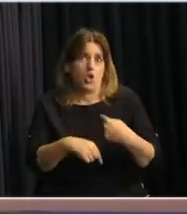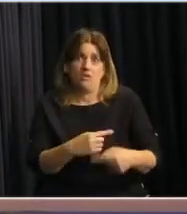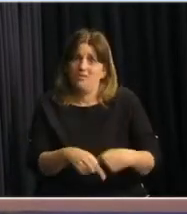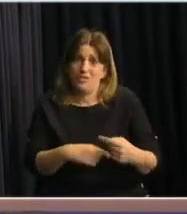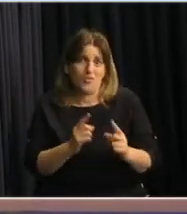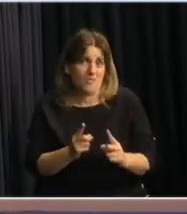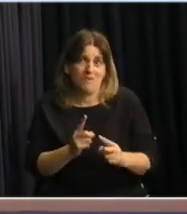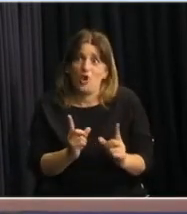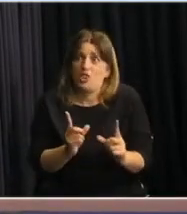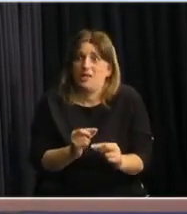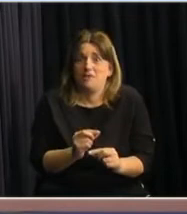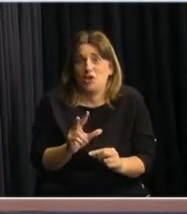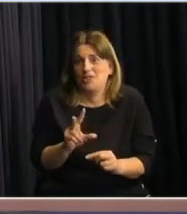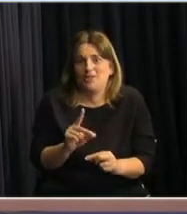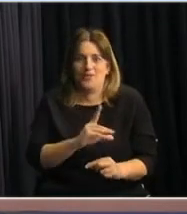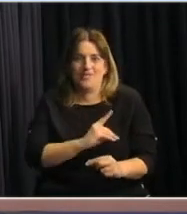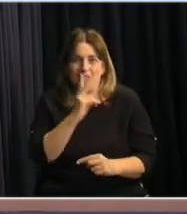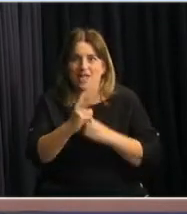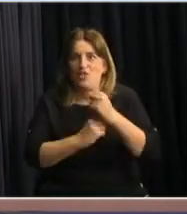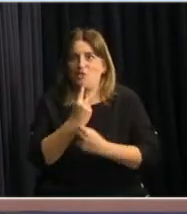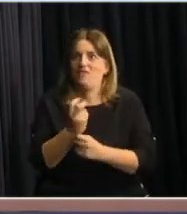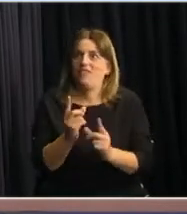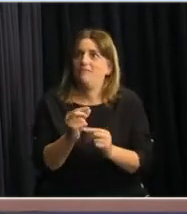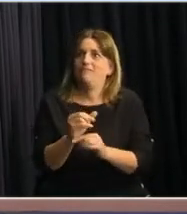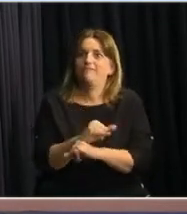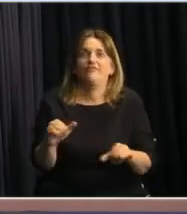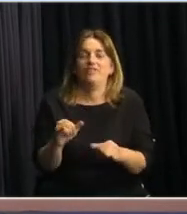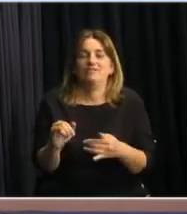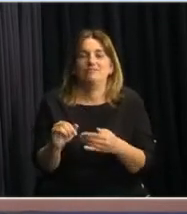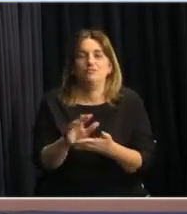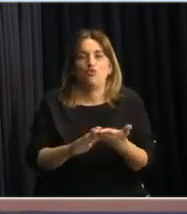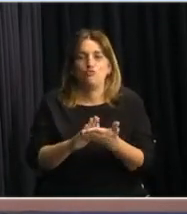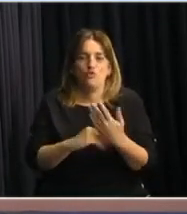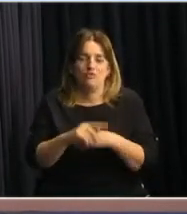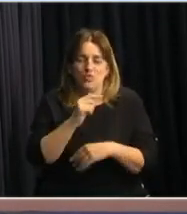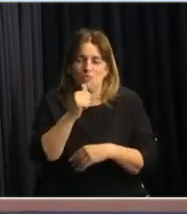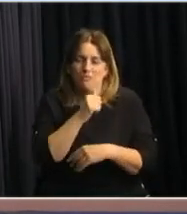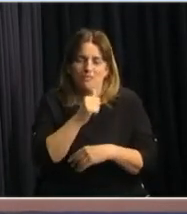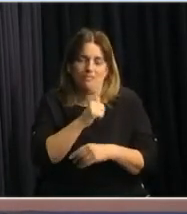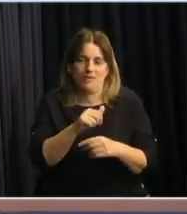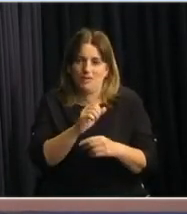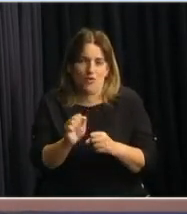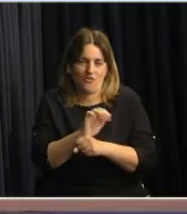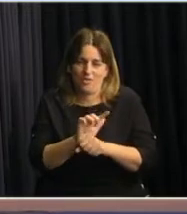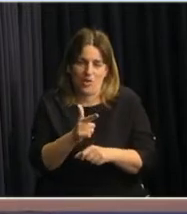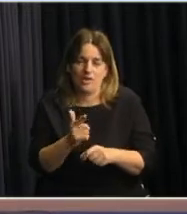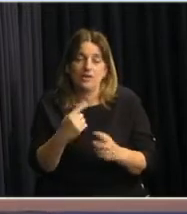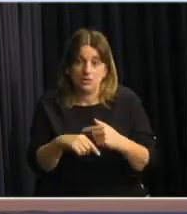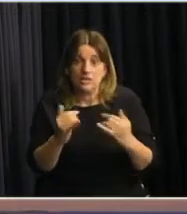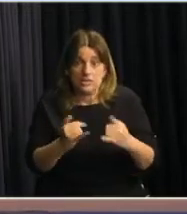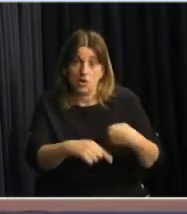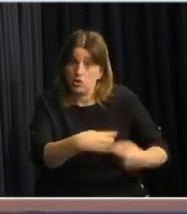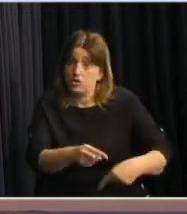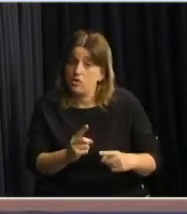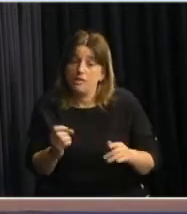31 de diciembre del 2020, por lo tanto, el apoyo incondicional a través del Fondo Coronavirus, tanto